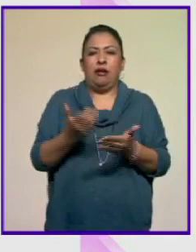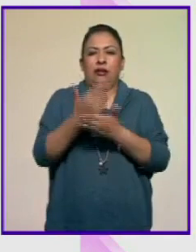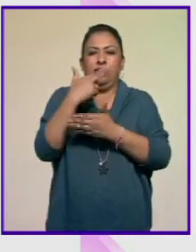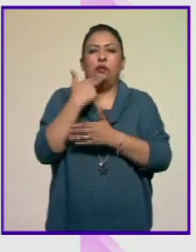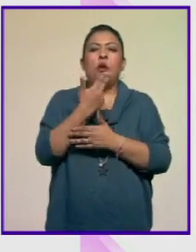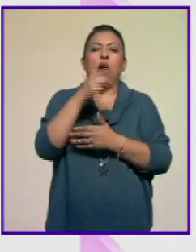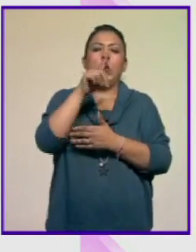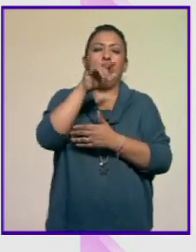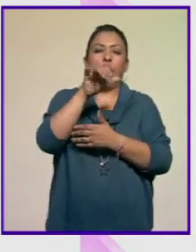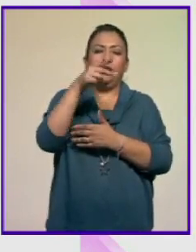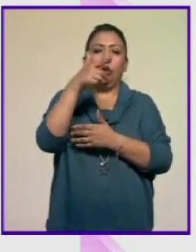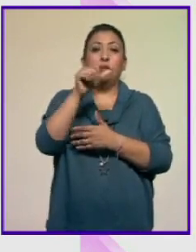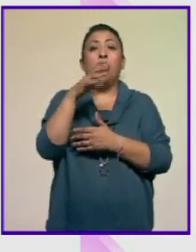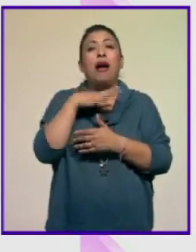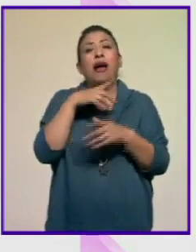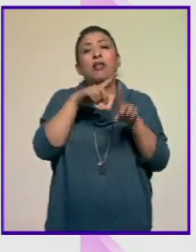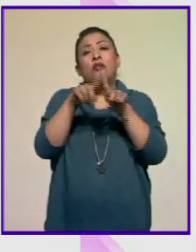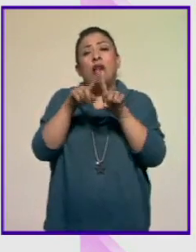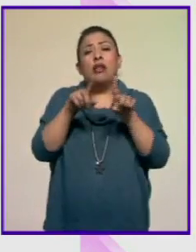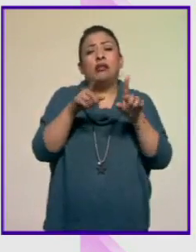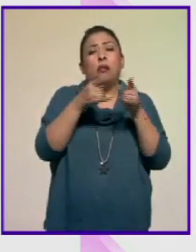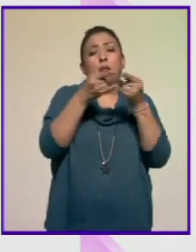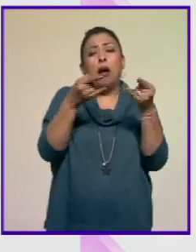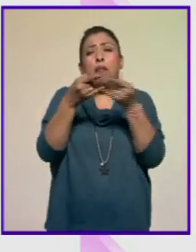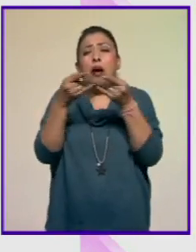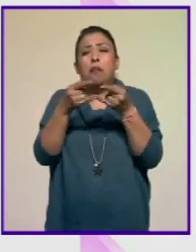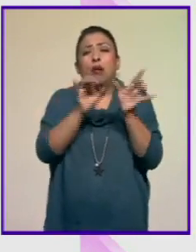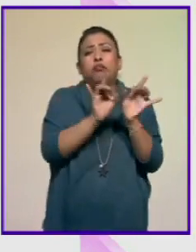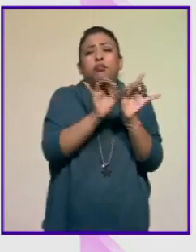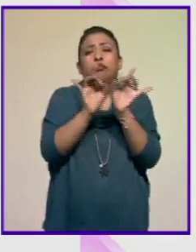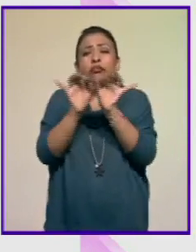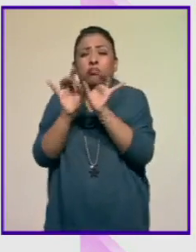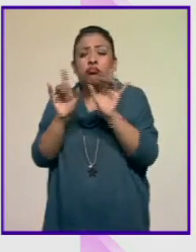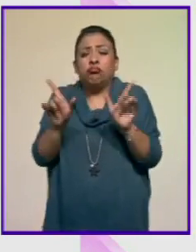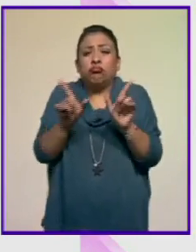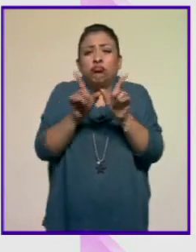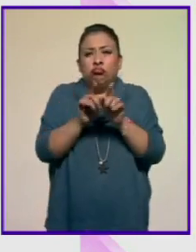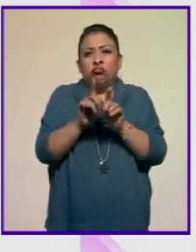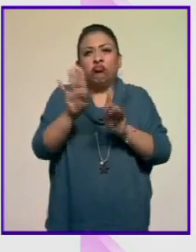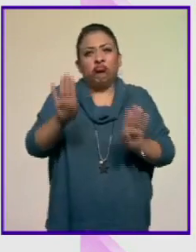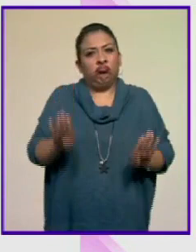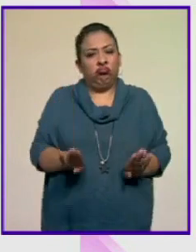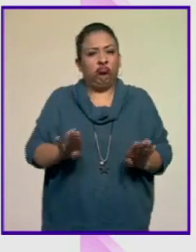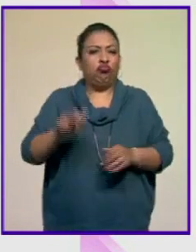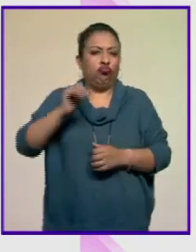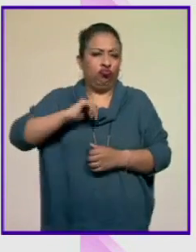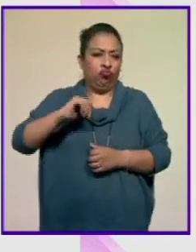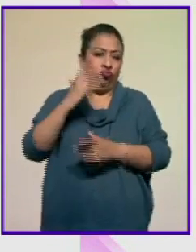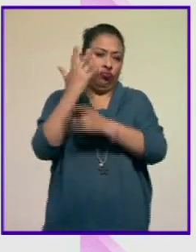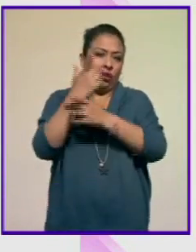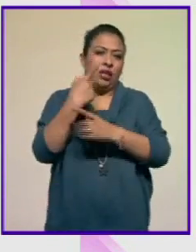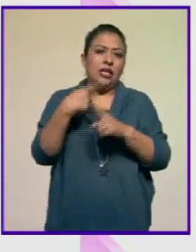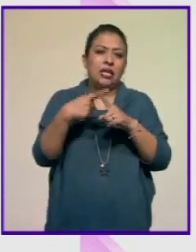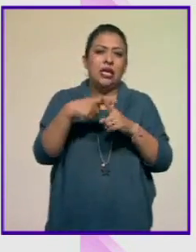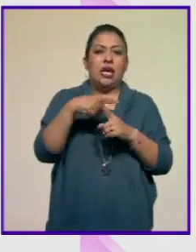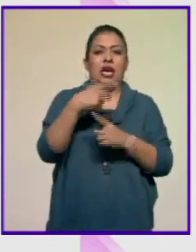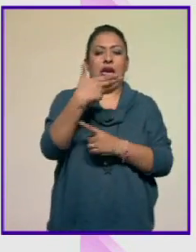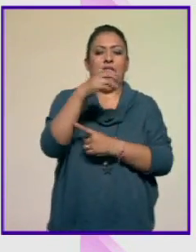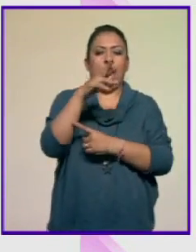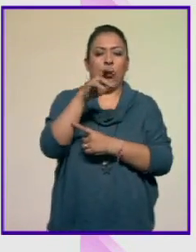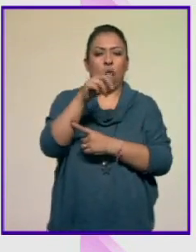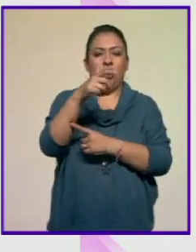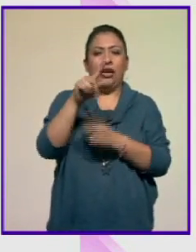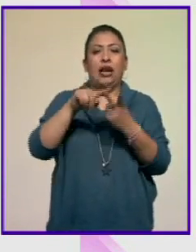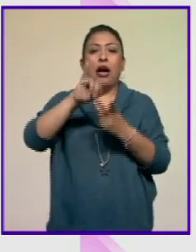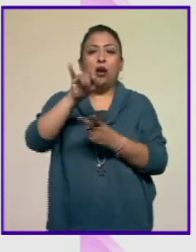una síntesis de hechos históricos, una obra que podría calificarse con cualidades clásicas según Héctor Aguilar y Juan Villoro en la cual